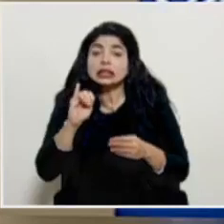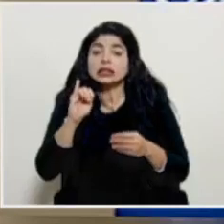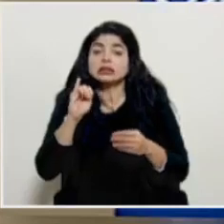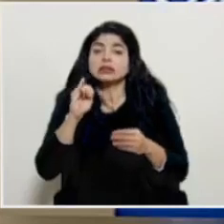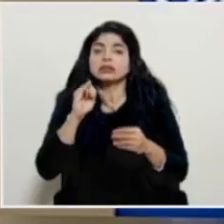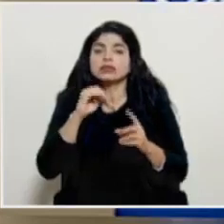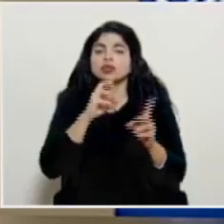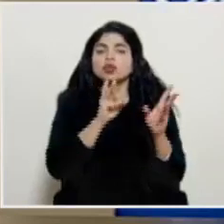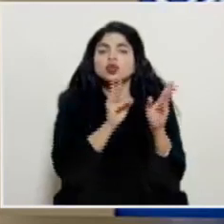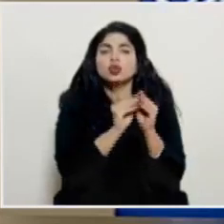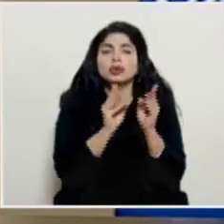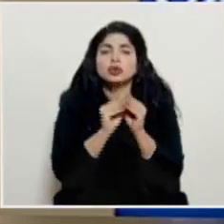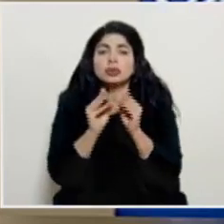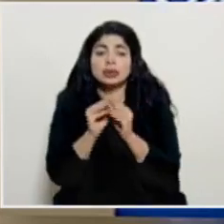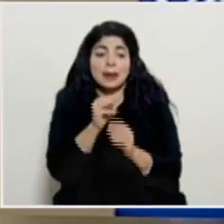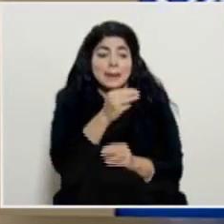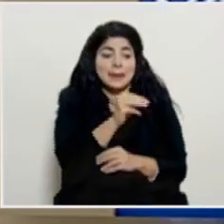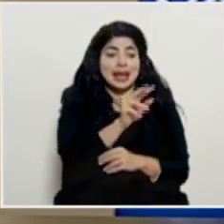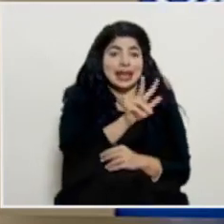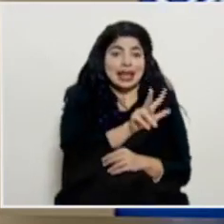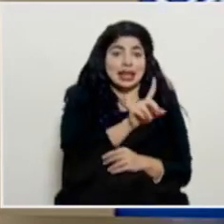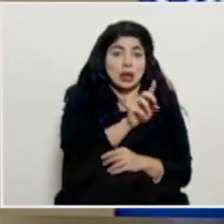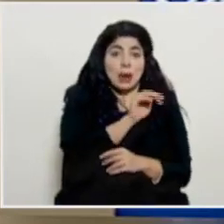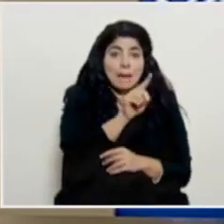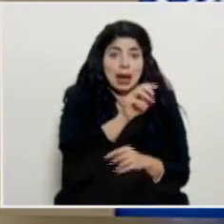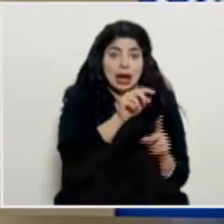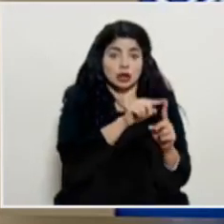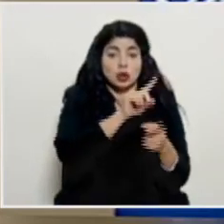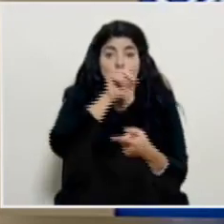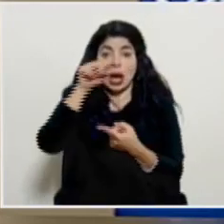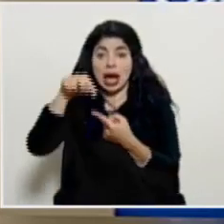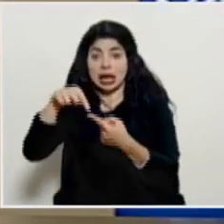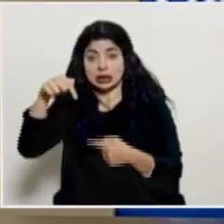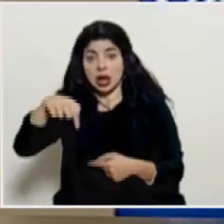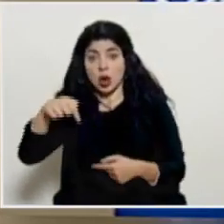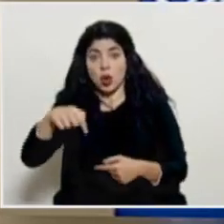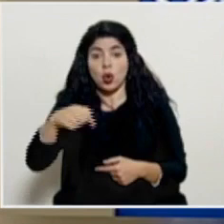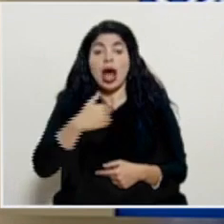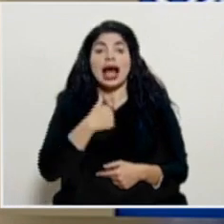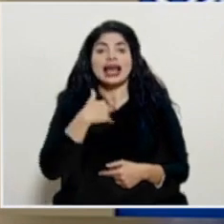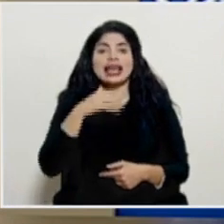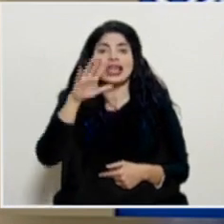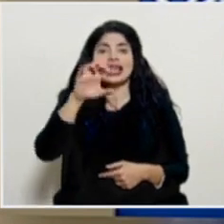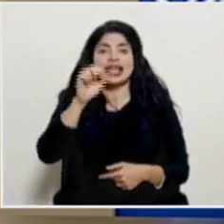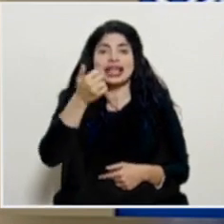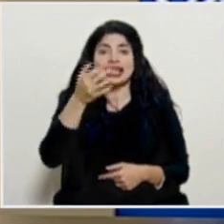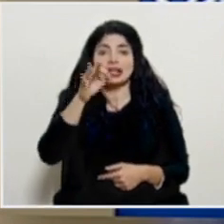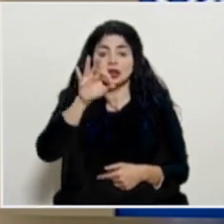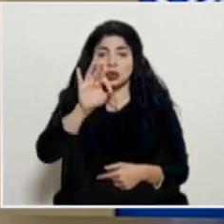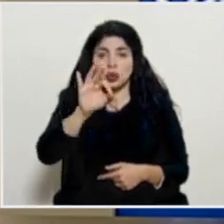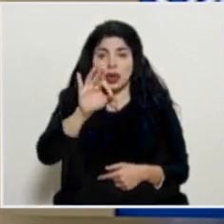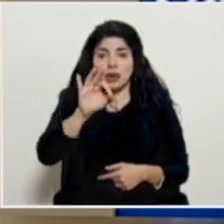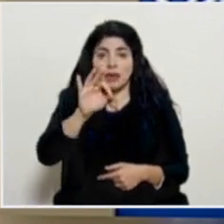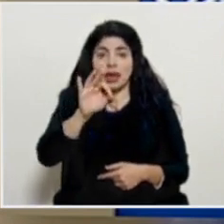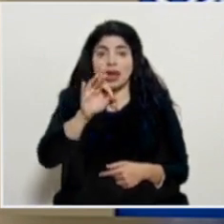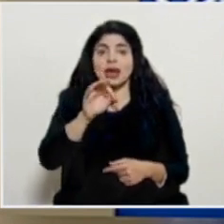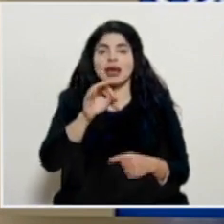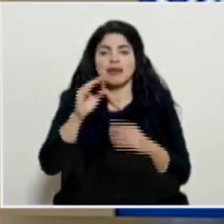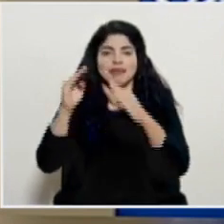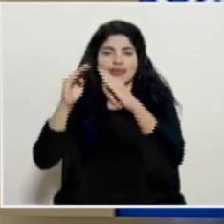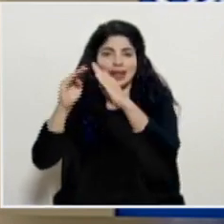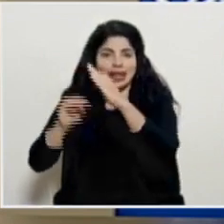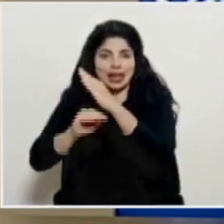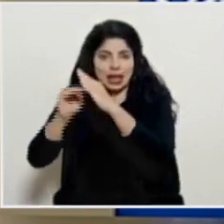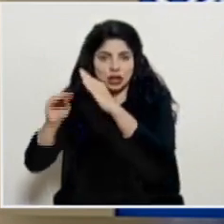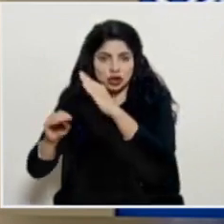Desde ese miércoles 31 de marzo hasta el día de hoy, tenemos 519 casos que son por nexo